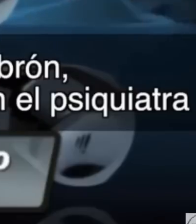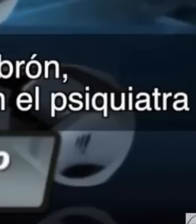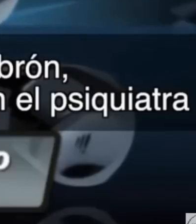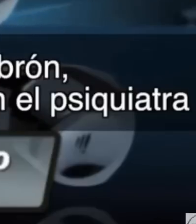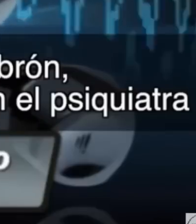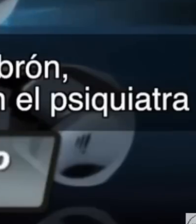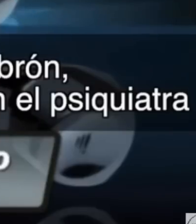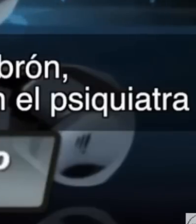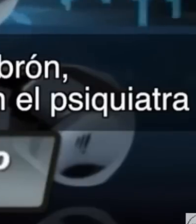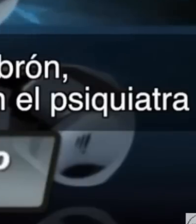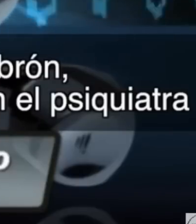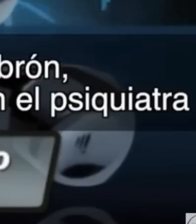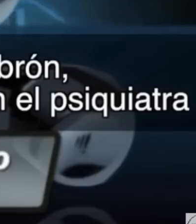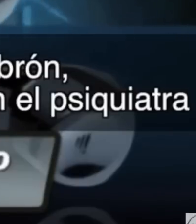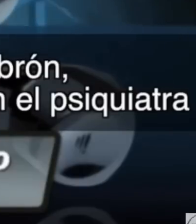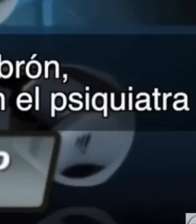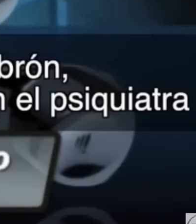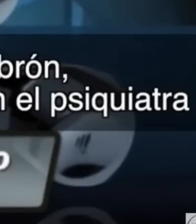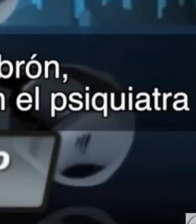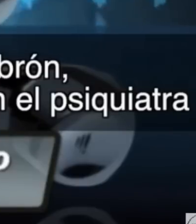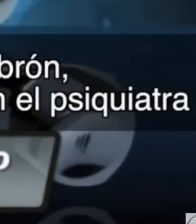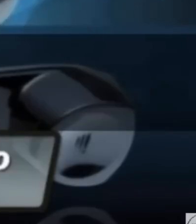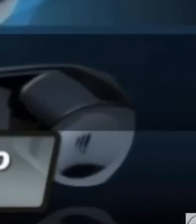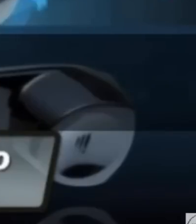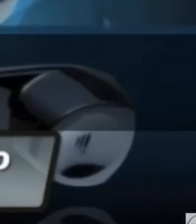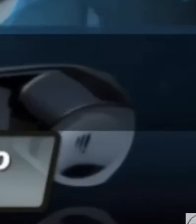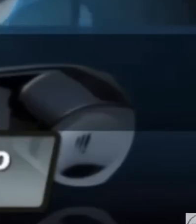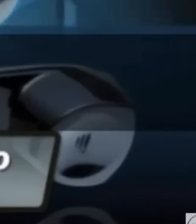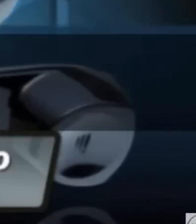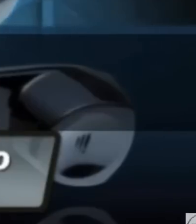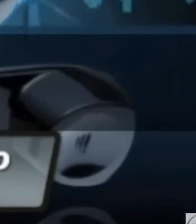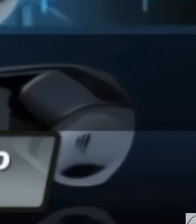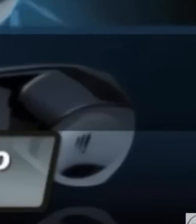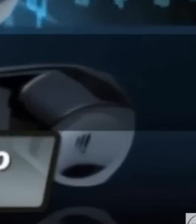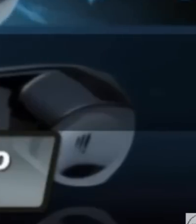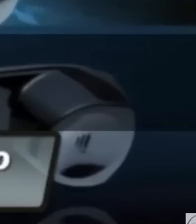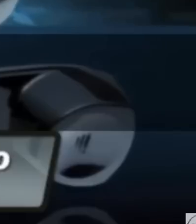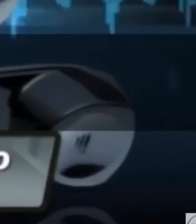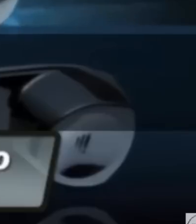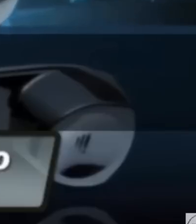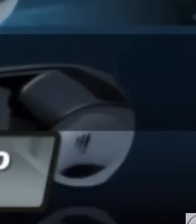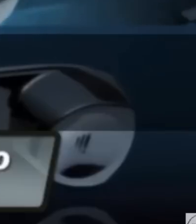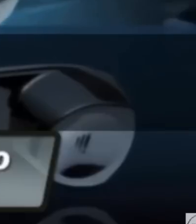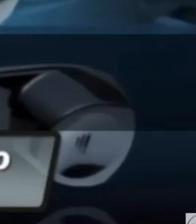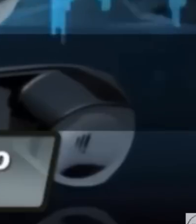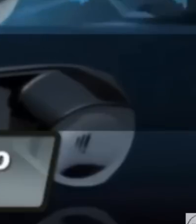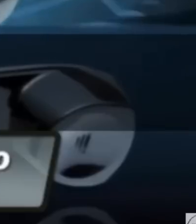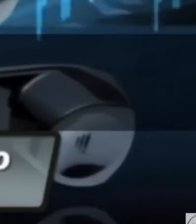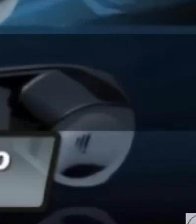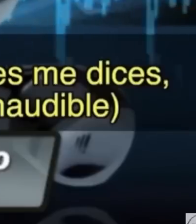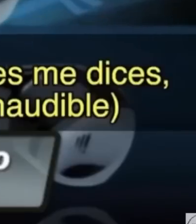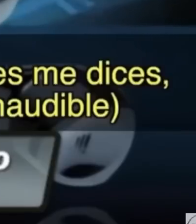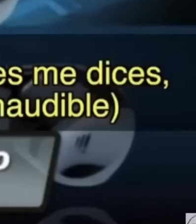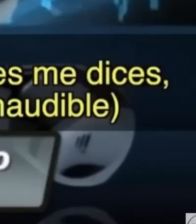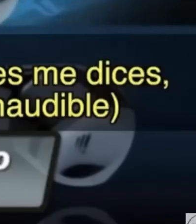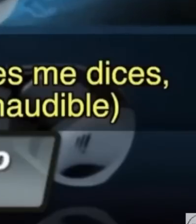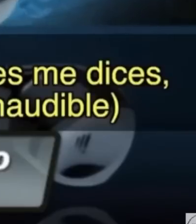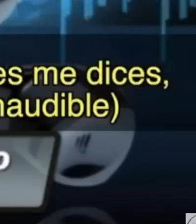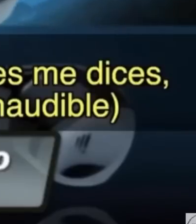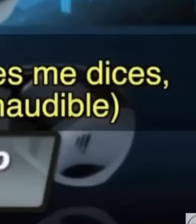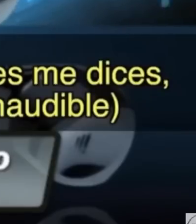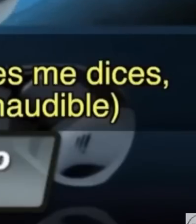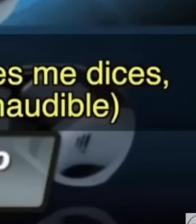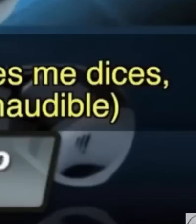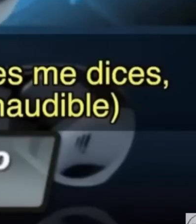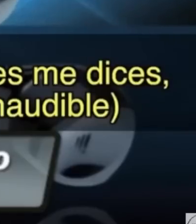muy divertidos o acabamos en el psiquiatra de aquí, cabrón, ¿no? Claro, claro, claro. Pero bueno, ¿cómo va a ser bien? Bien, vamos